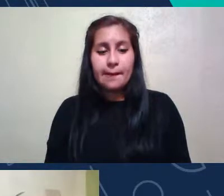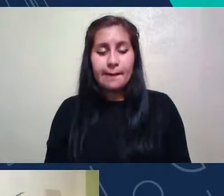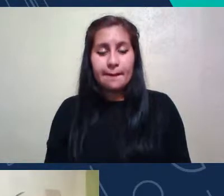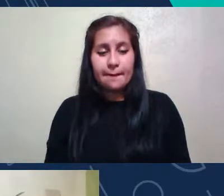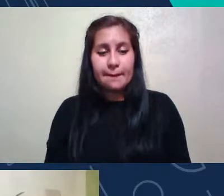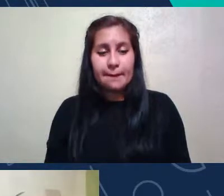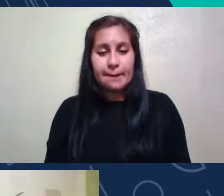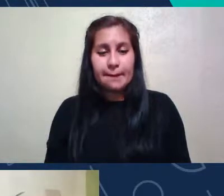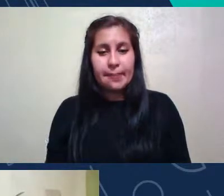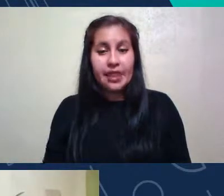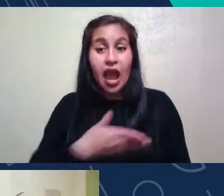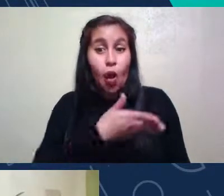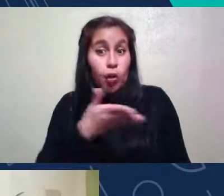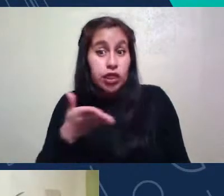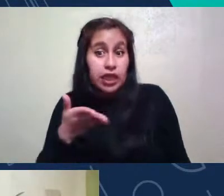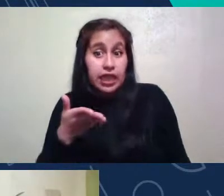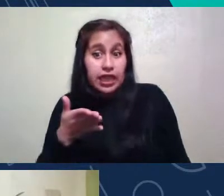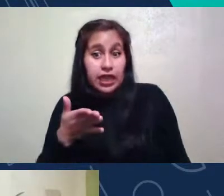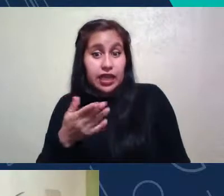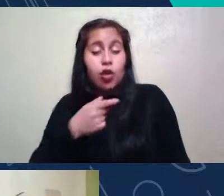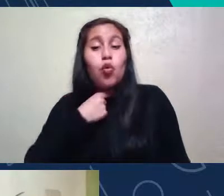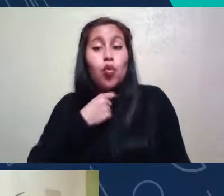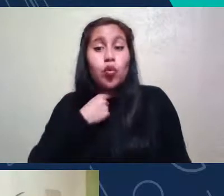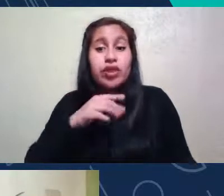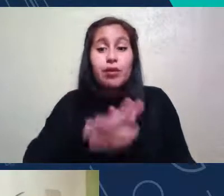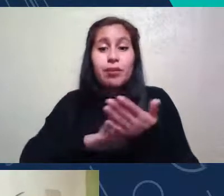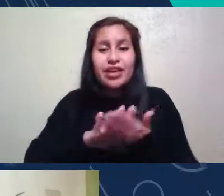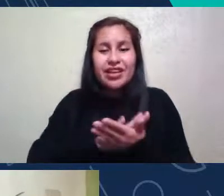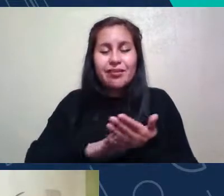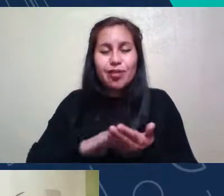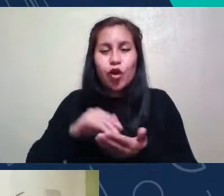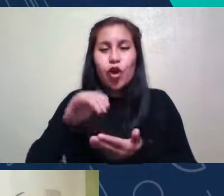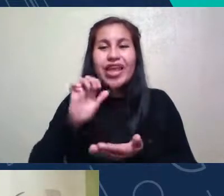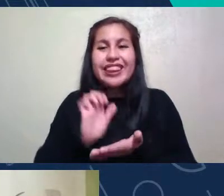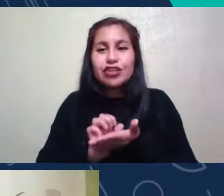Si Ustedes Les Gusta Por Ejemplo Seguir La Estación Espacial Internacional